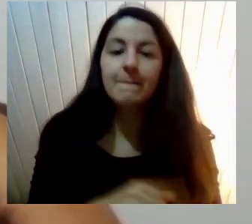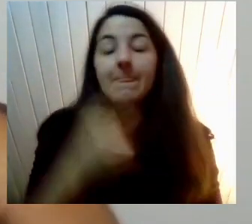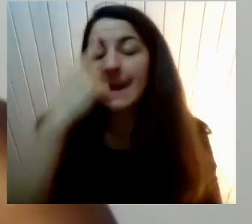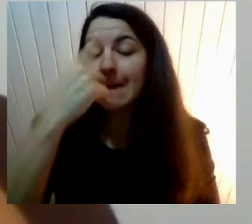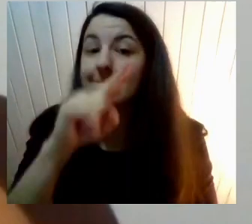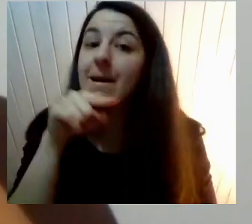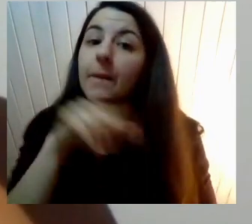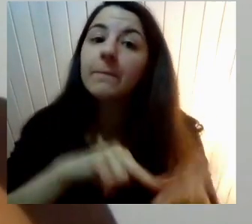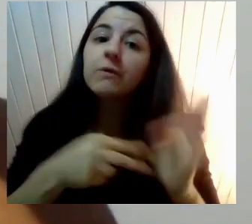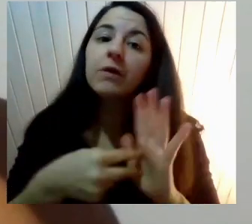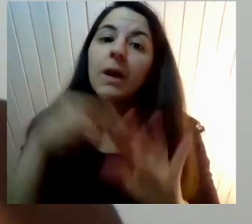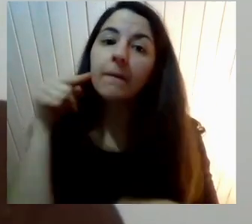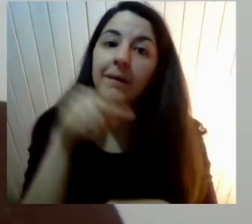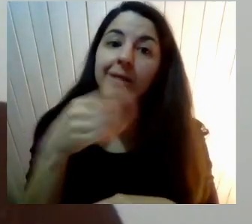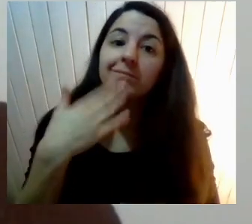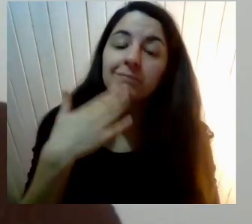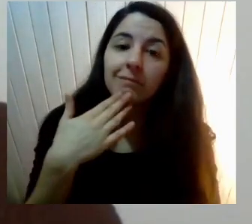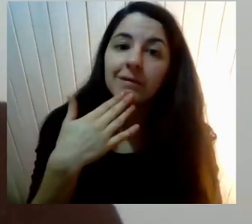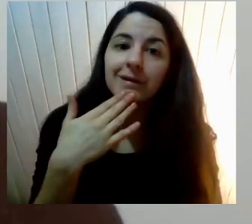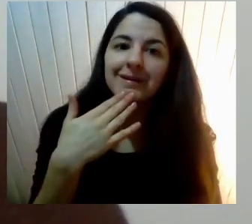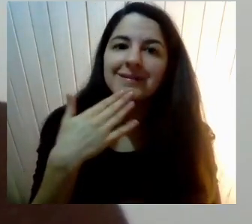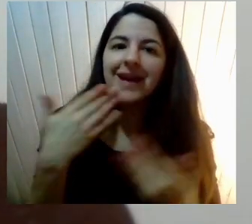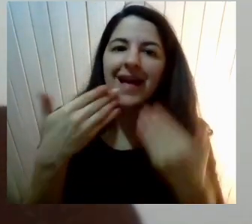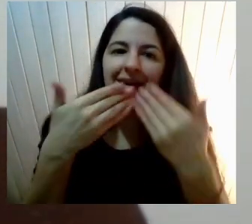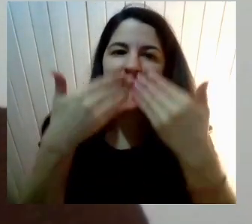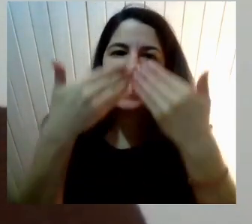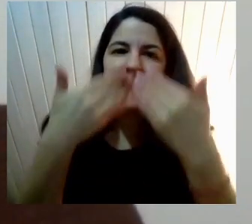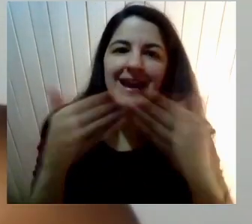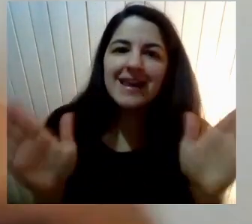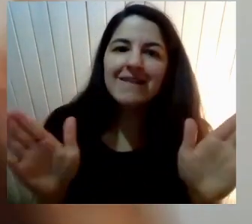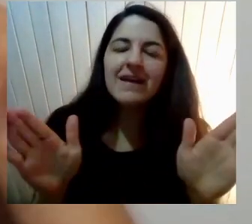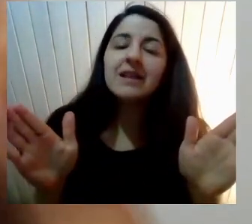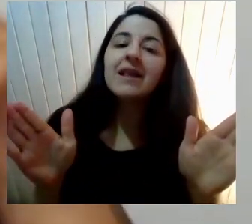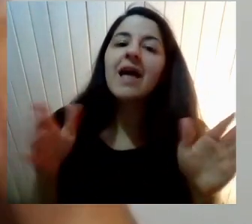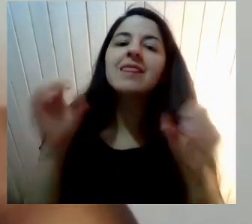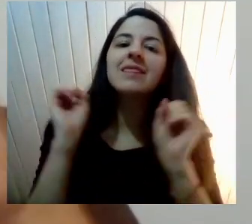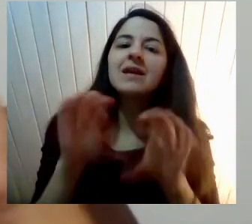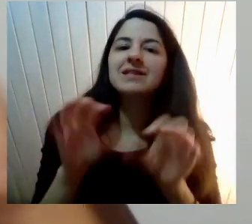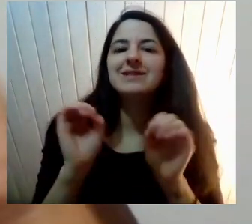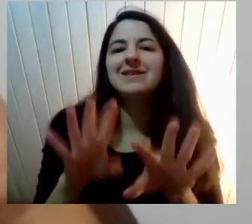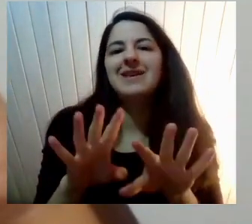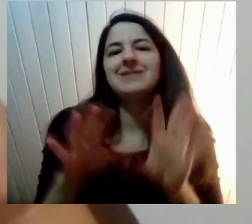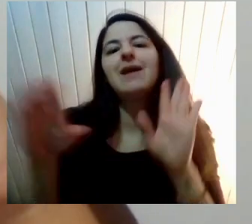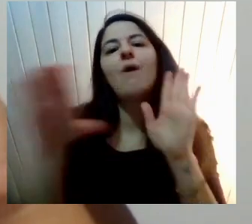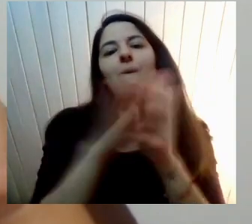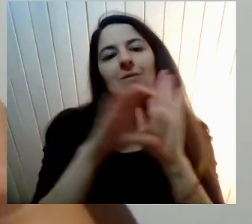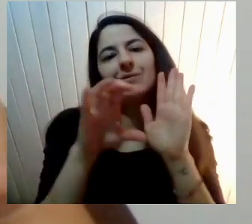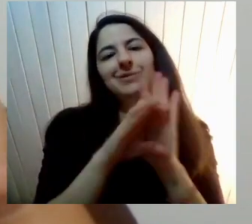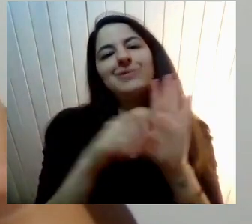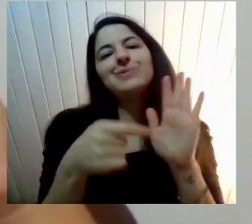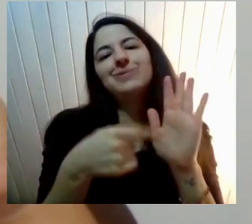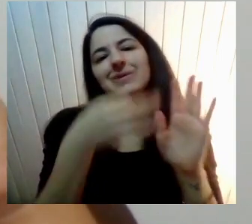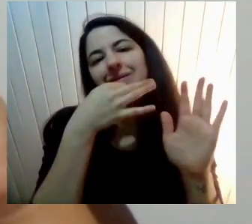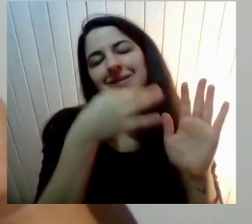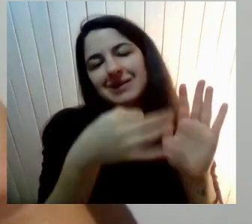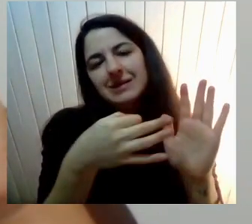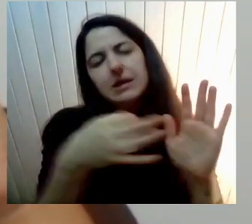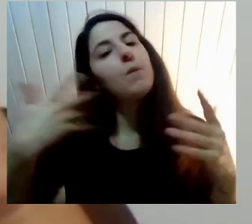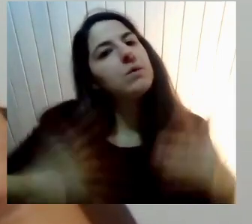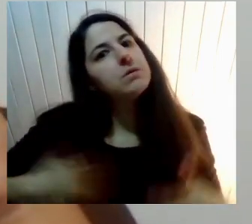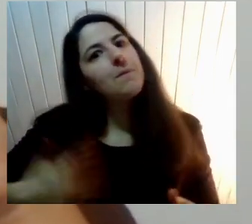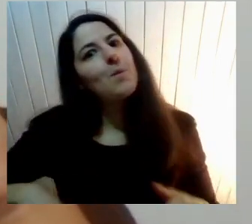decía Que tiene que ver Con la libertad De enseñanza De declarar En la constitución Por eso es muy importante El proceso Que se pueda abrir A través de De un cambio